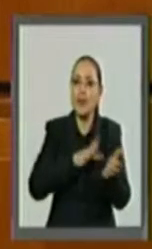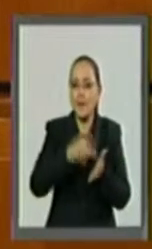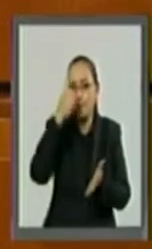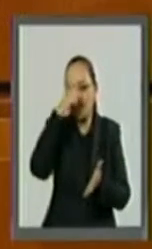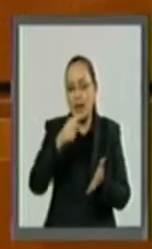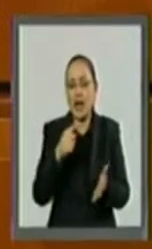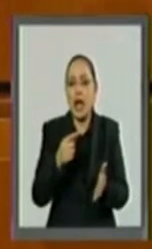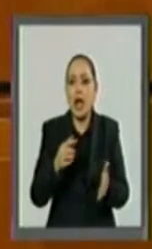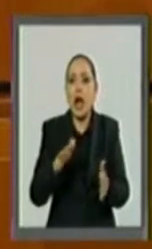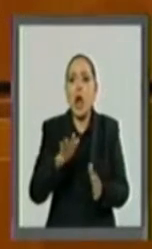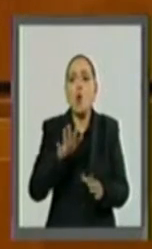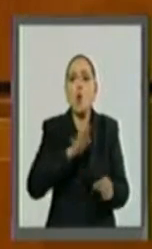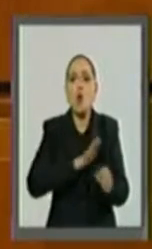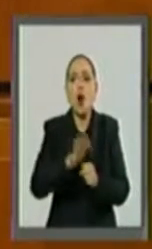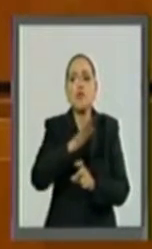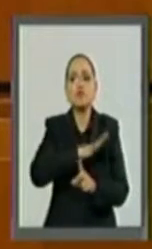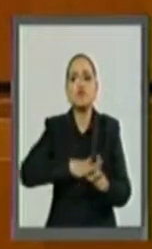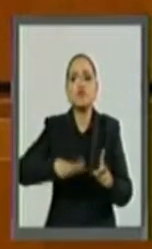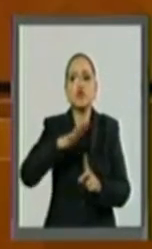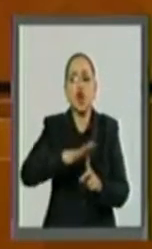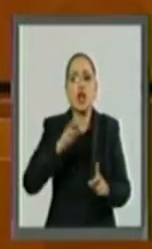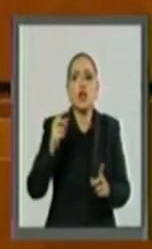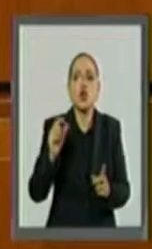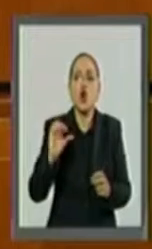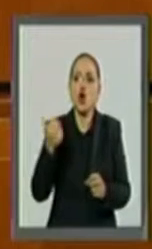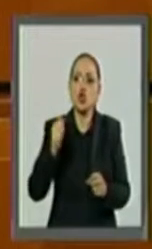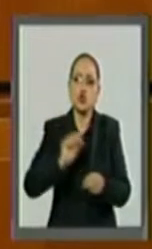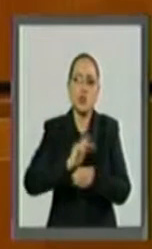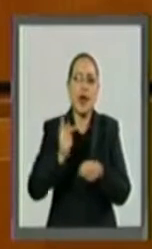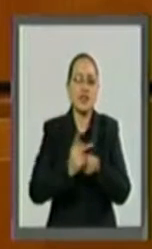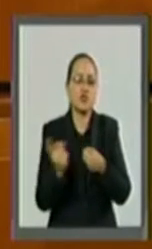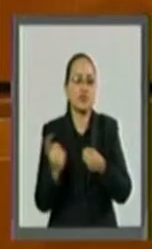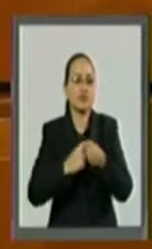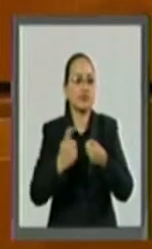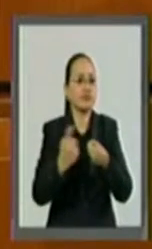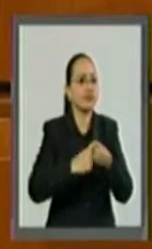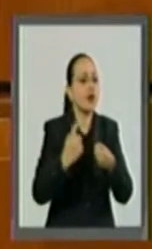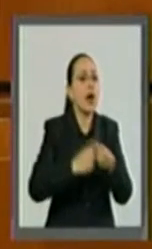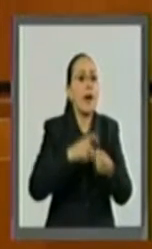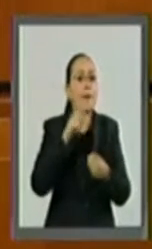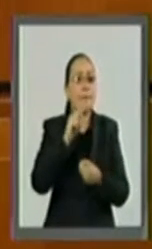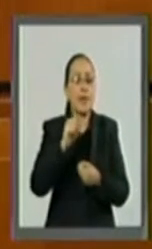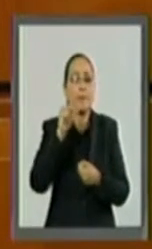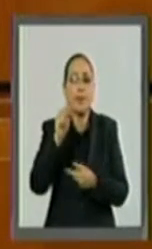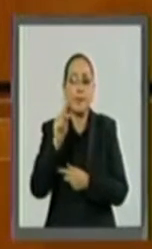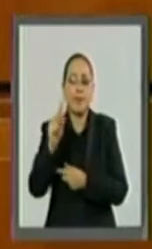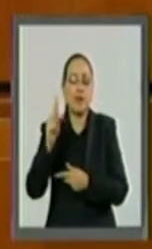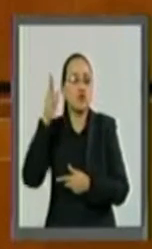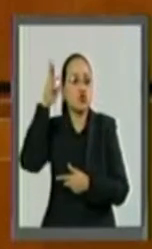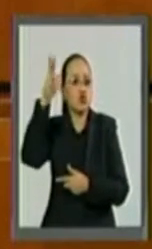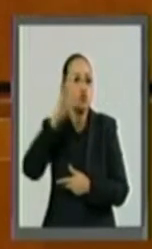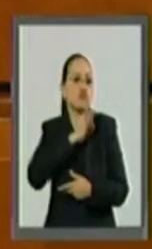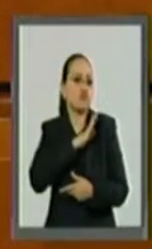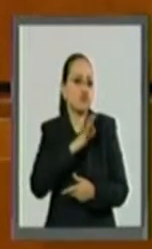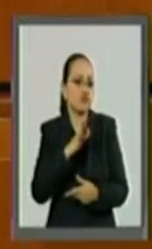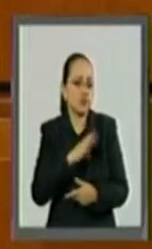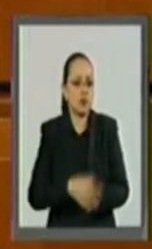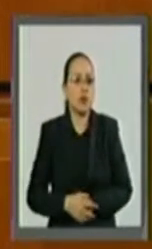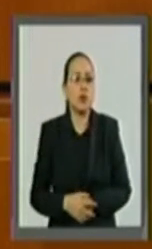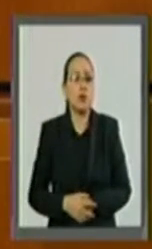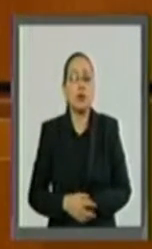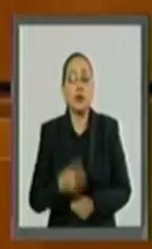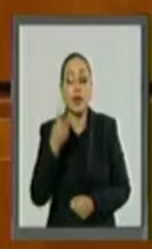precondiciones para las naciones que quieran ingresar al TPP posteriormente. Esto